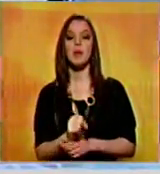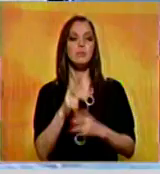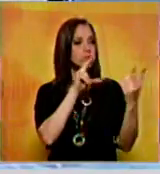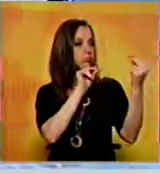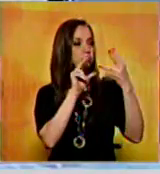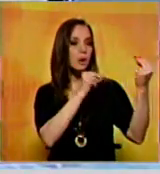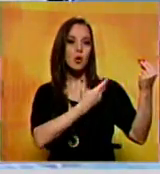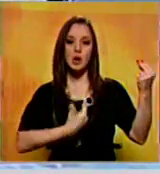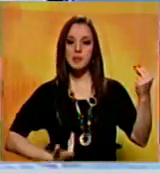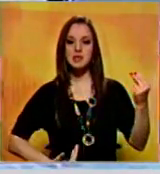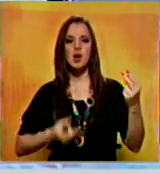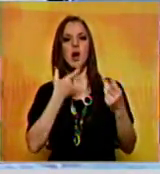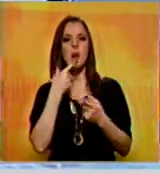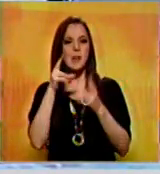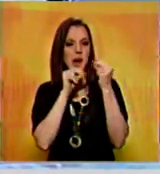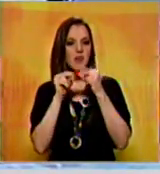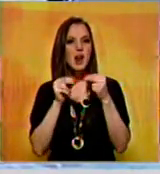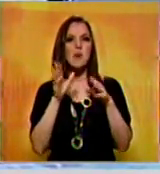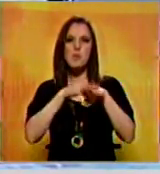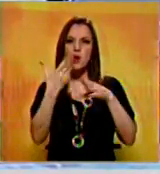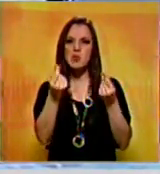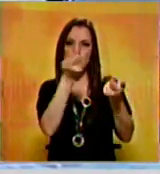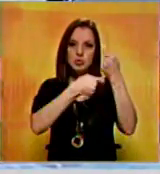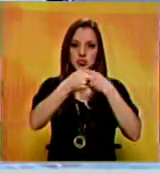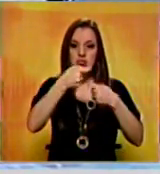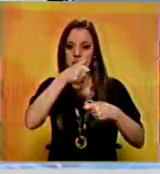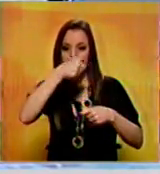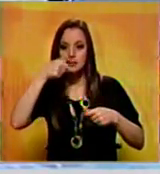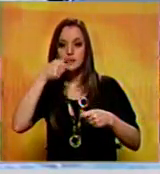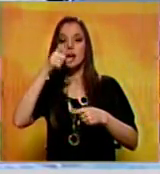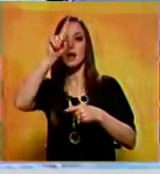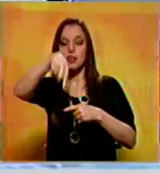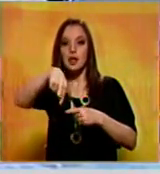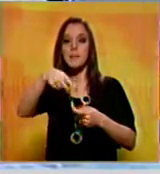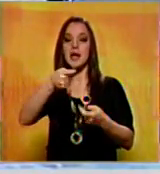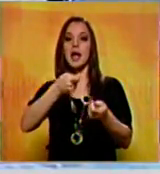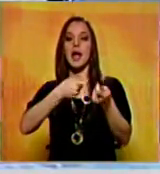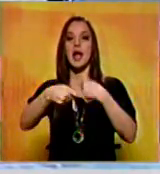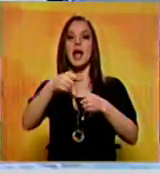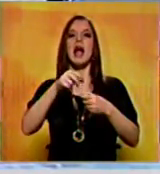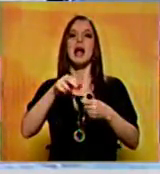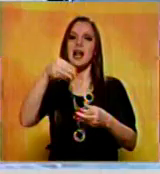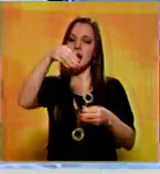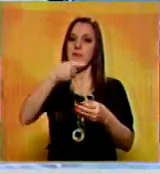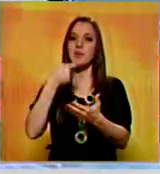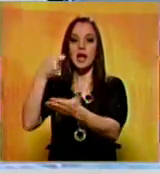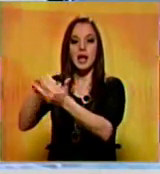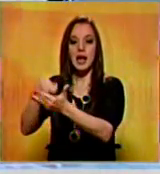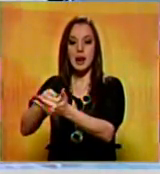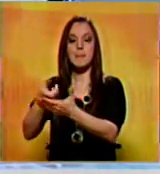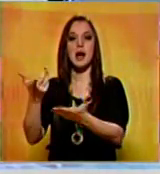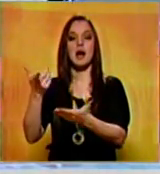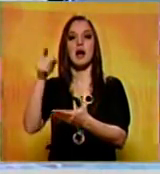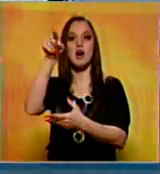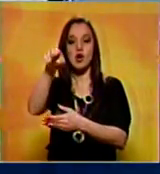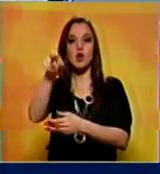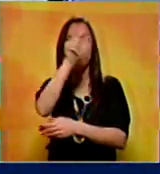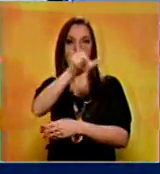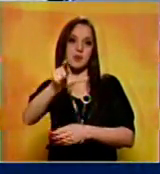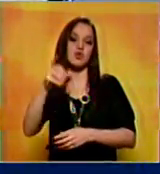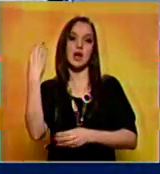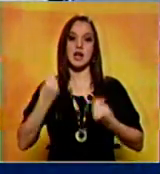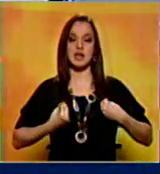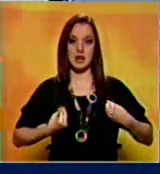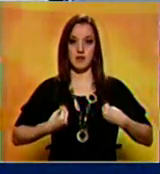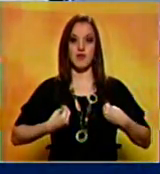como el contrabando, las remesas y la paz. El presidente de Colombia ya está hablando, vamos a escucharlo. Las amenazas a la seguridad